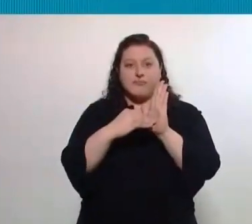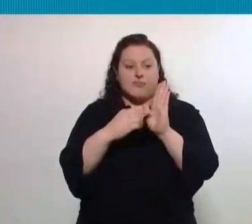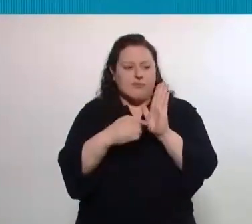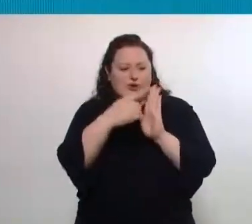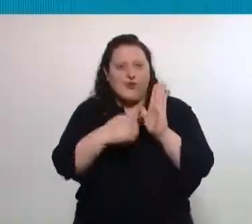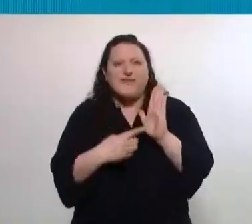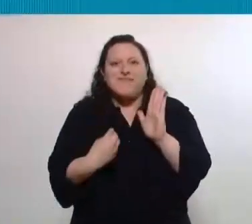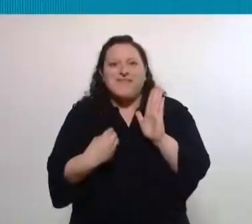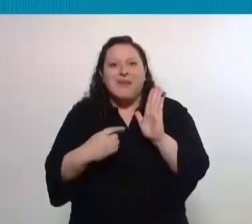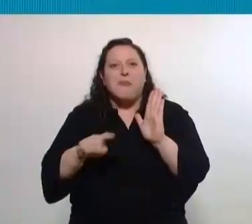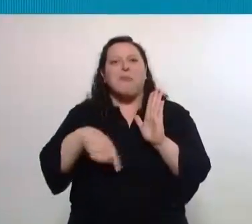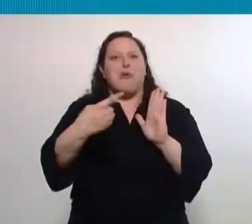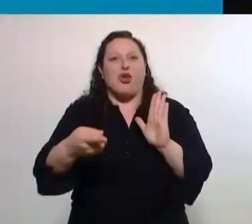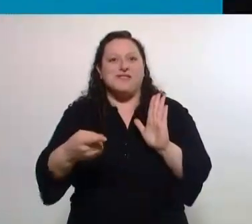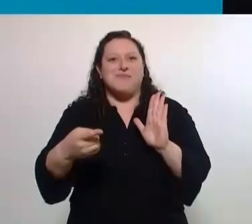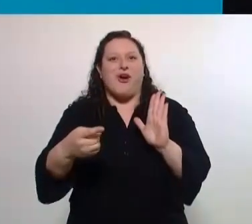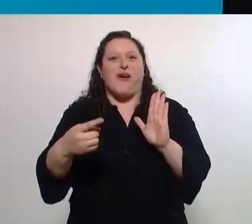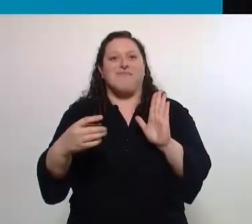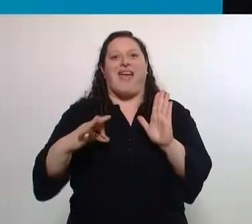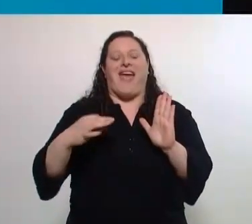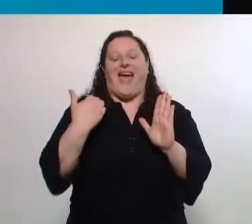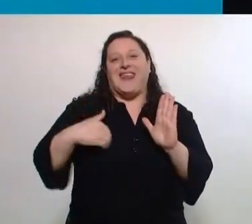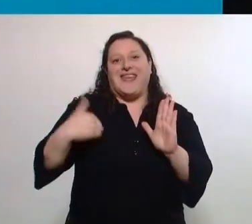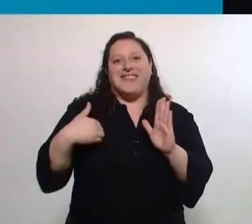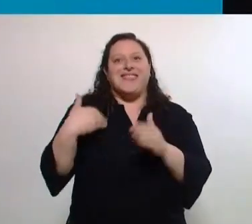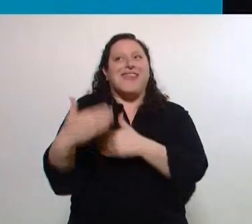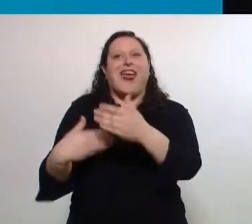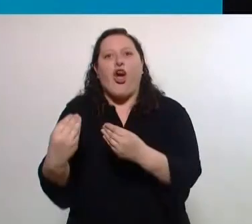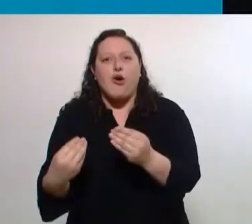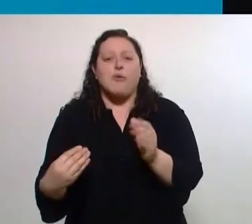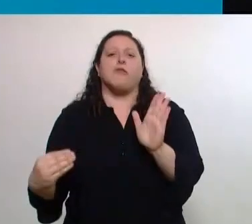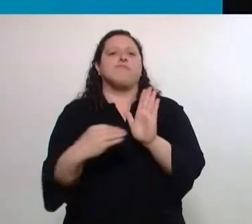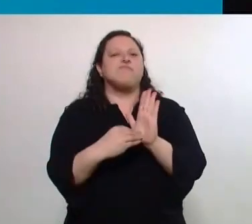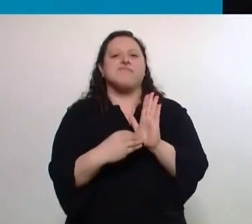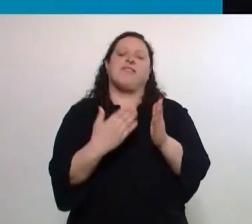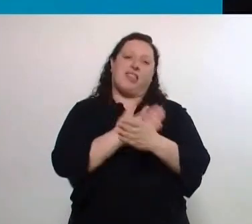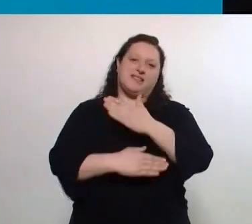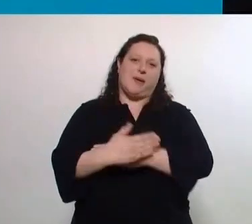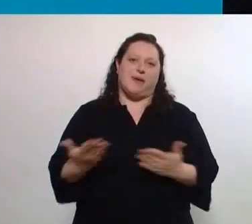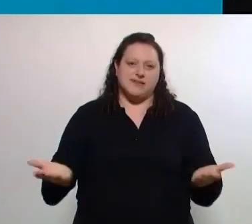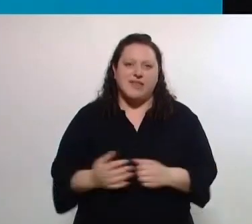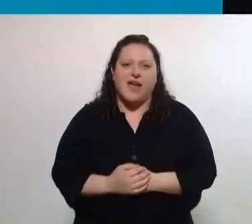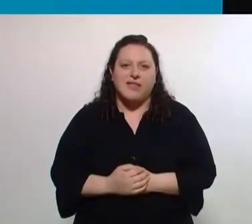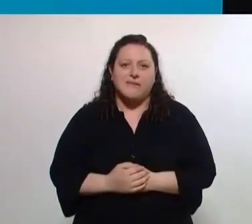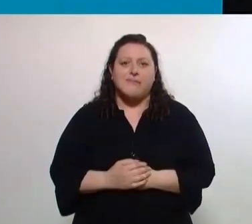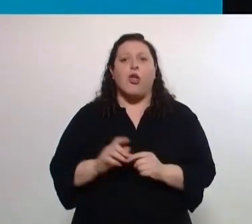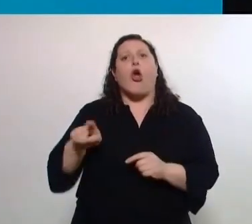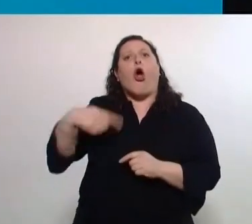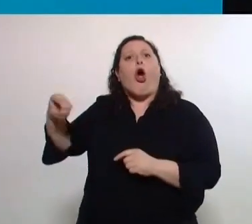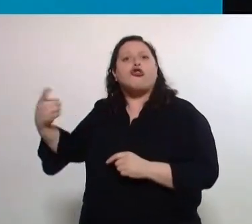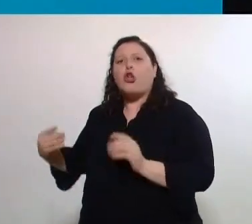el tema de discapacidad, que es un tema que ellos no quieren poner,